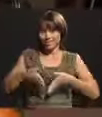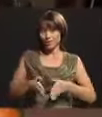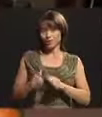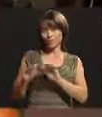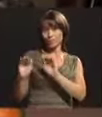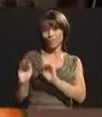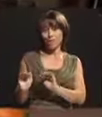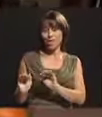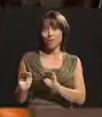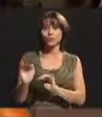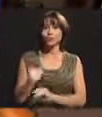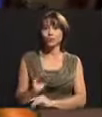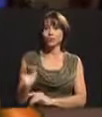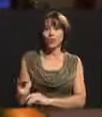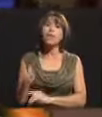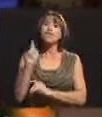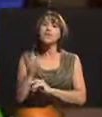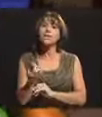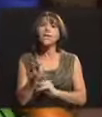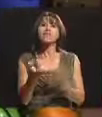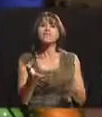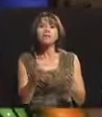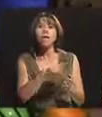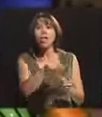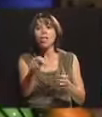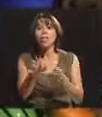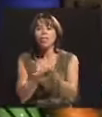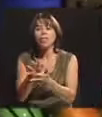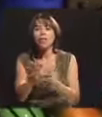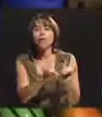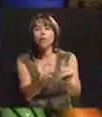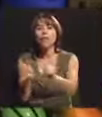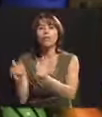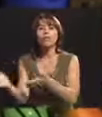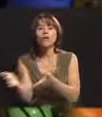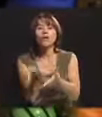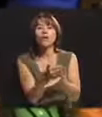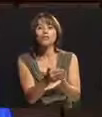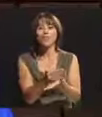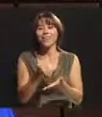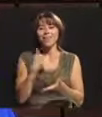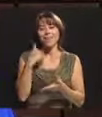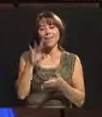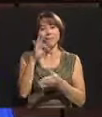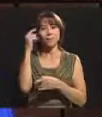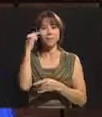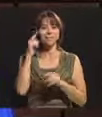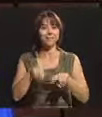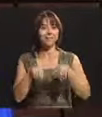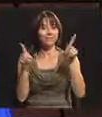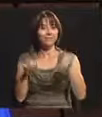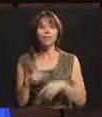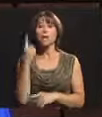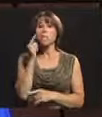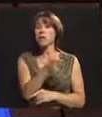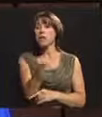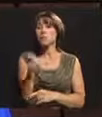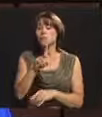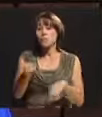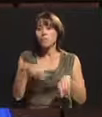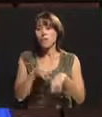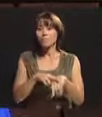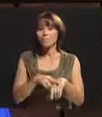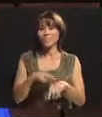estaban pequeños y debían recoger los juguetes, tenían una manera particular de pensar. Para ellos era muy normal. Incluso una vez,